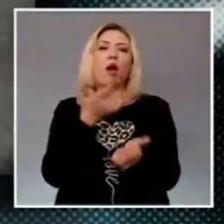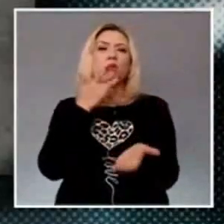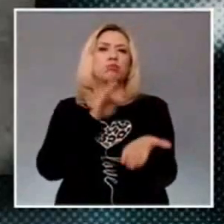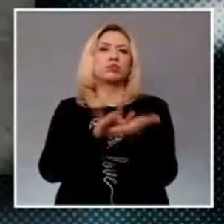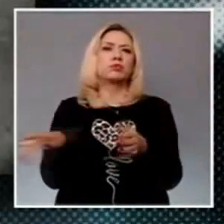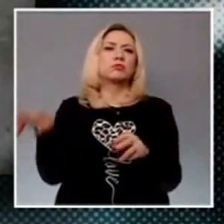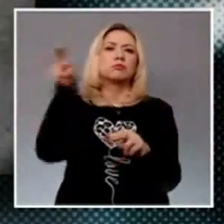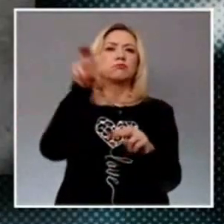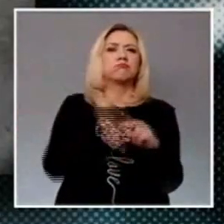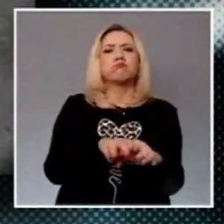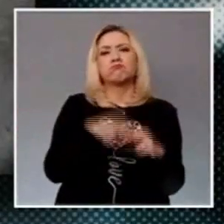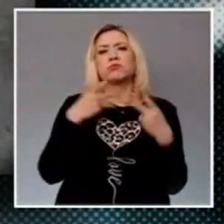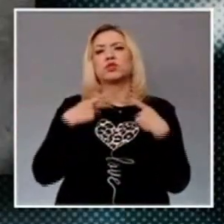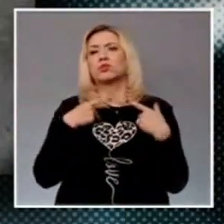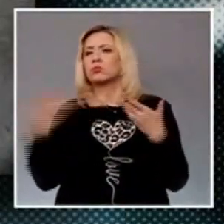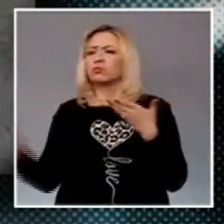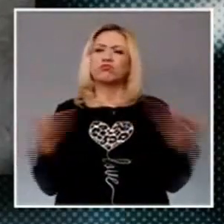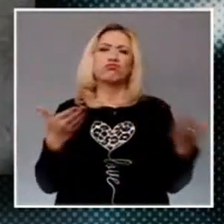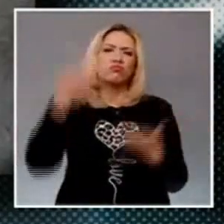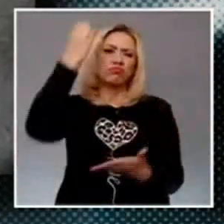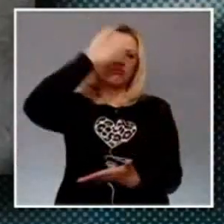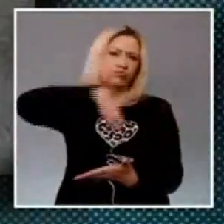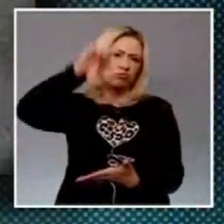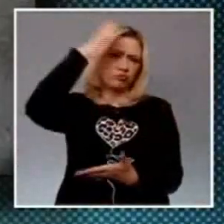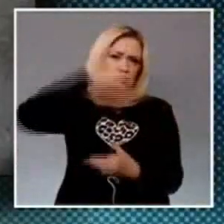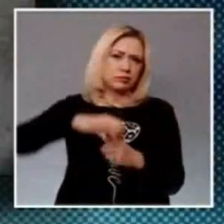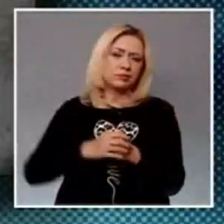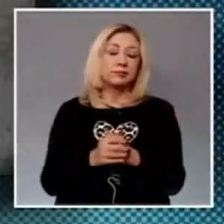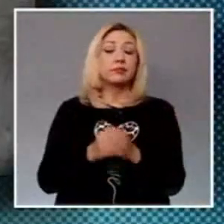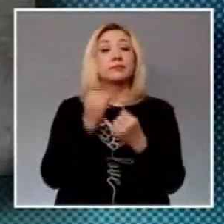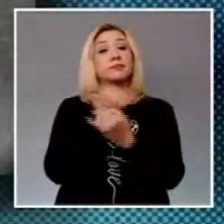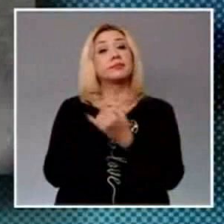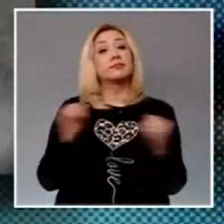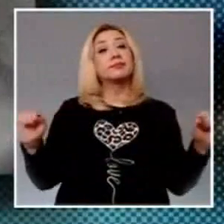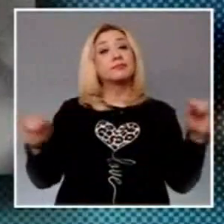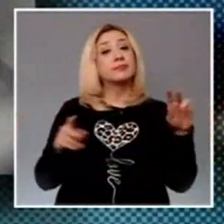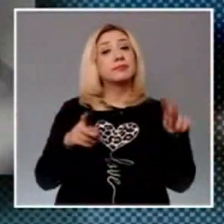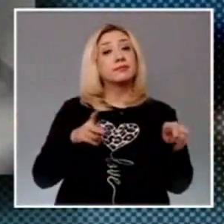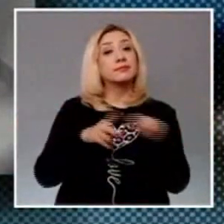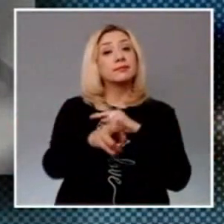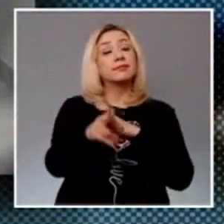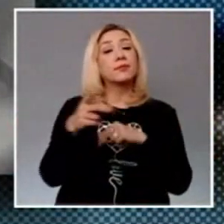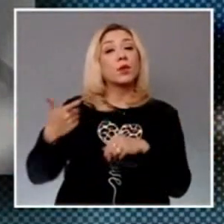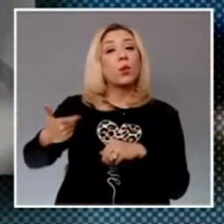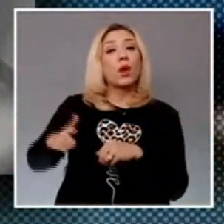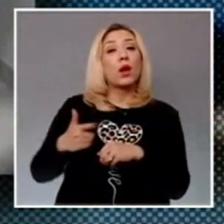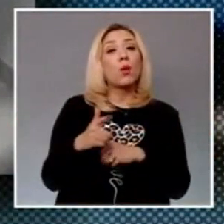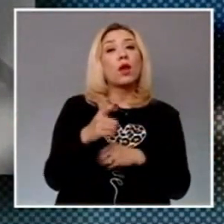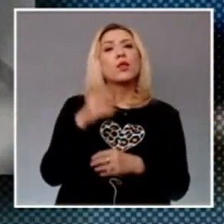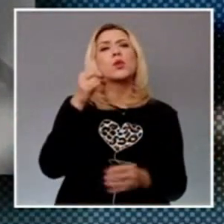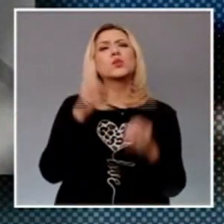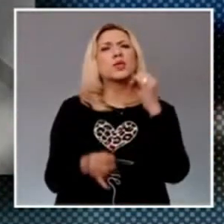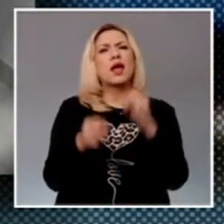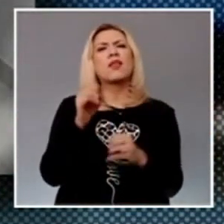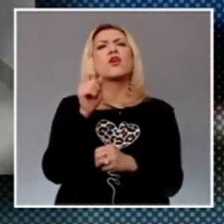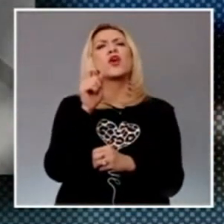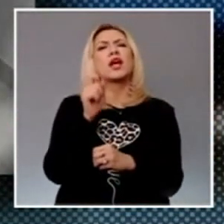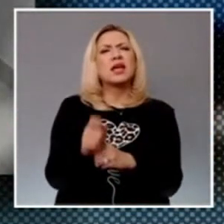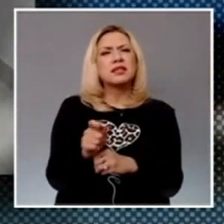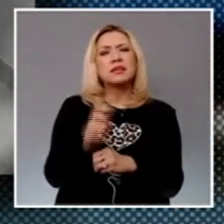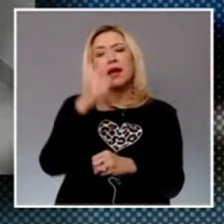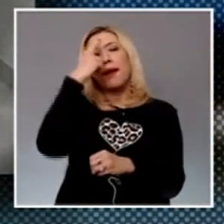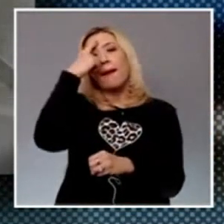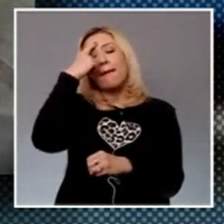Se inauguró el Juzgado Menor Mixto de Guanímaro, en Guanajuato, que contribuye a la dignificación de espacios del Poder